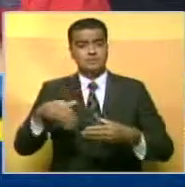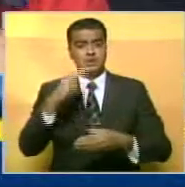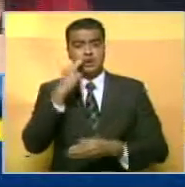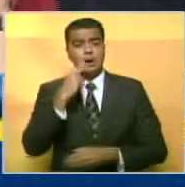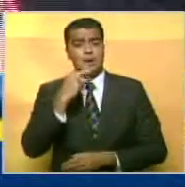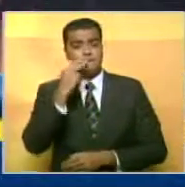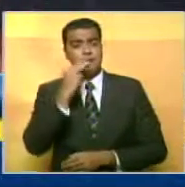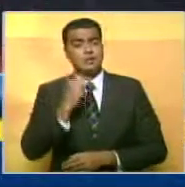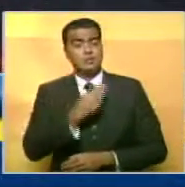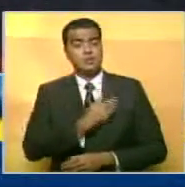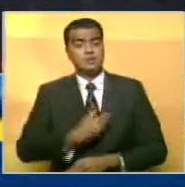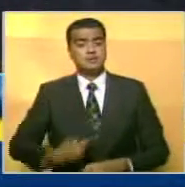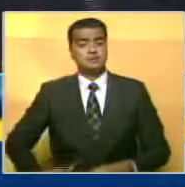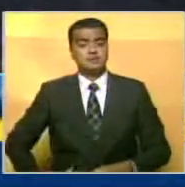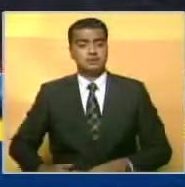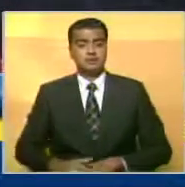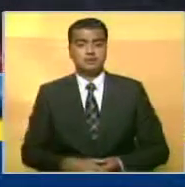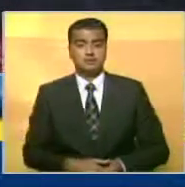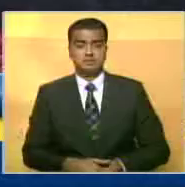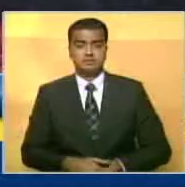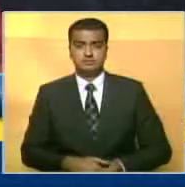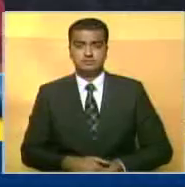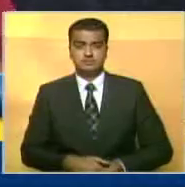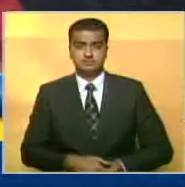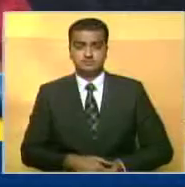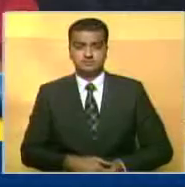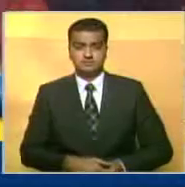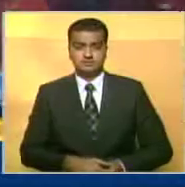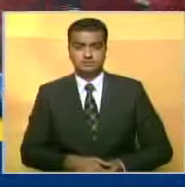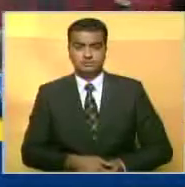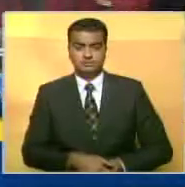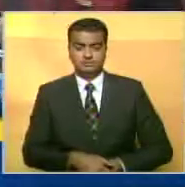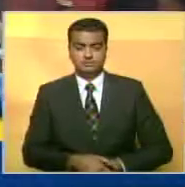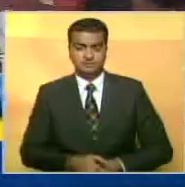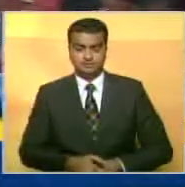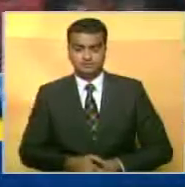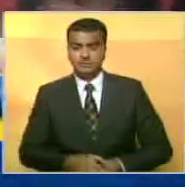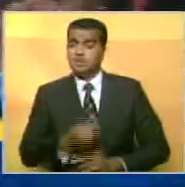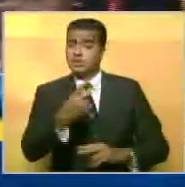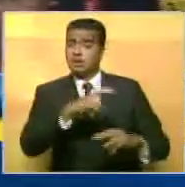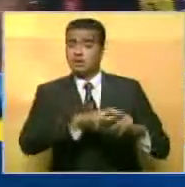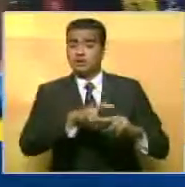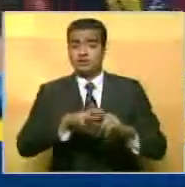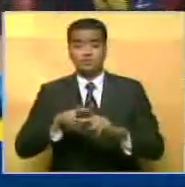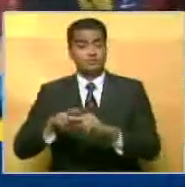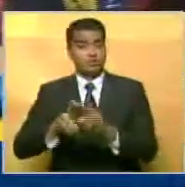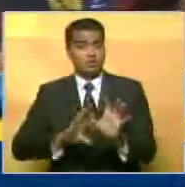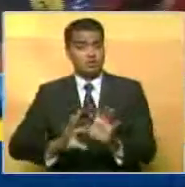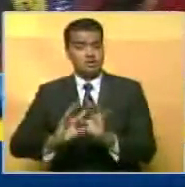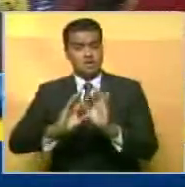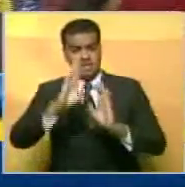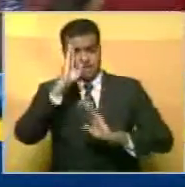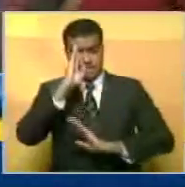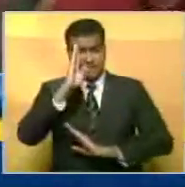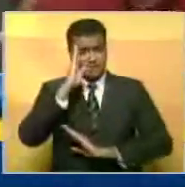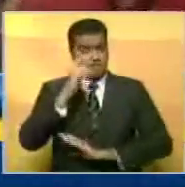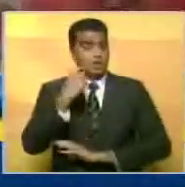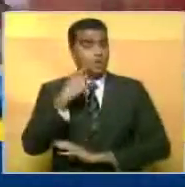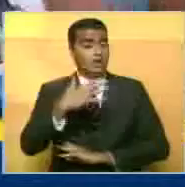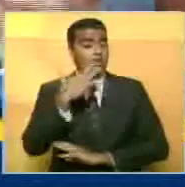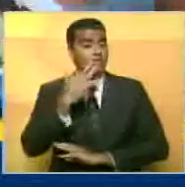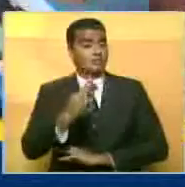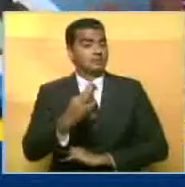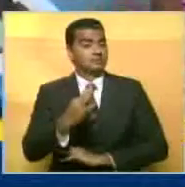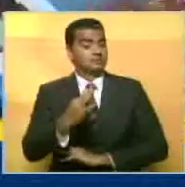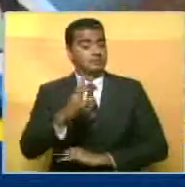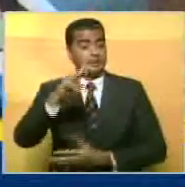Maduro como presidente de la pública unidad de la ciudad. Durante una reunión con las unidades de batallas del eje Guarenas-Guatir,